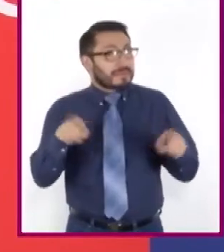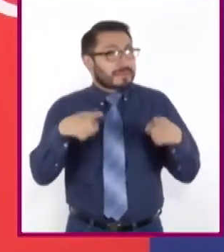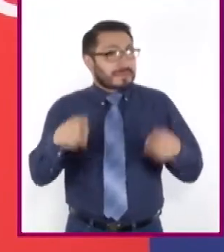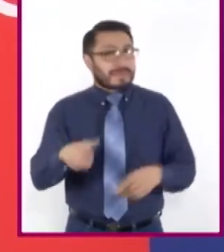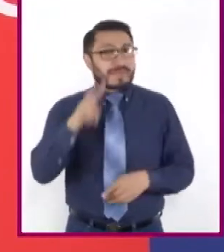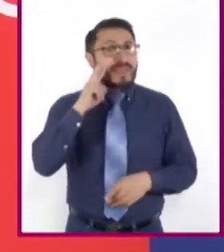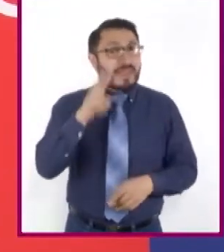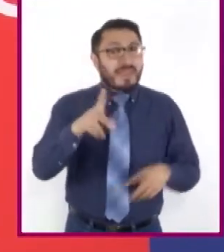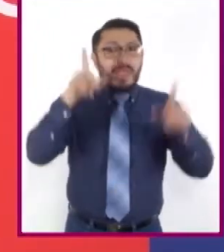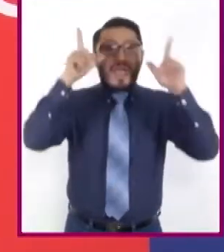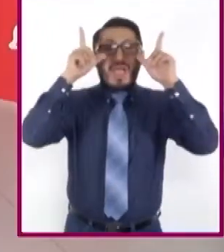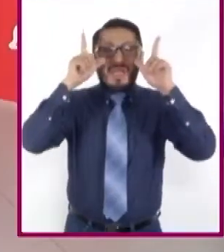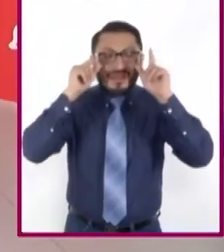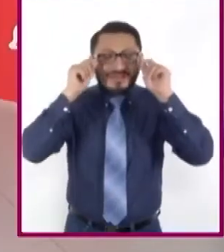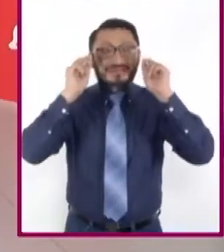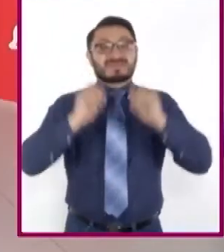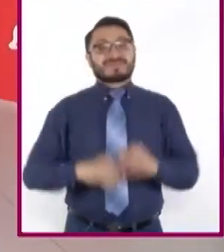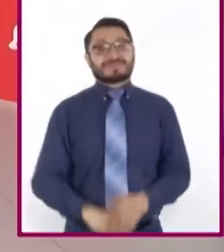mientras cierran sus ojos.